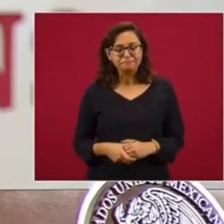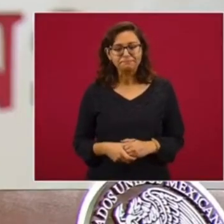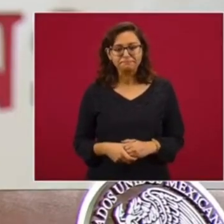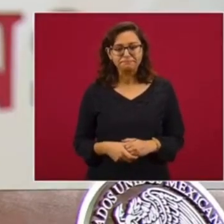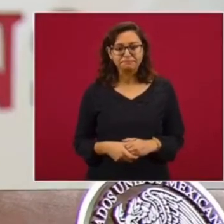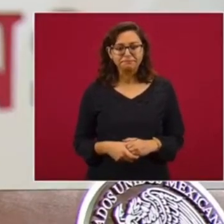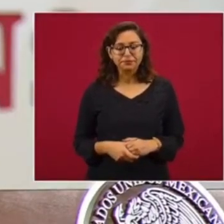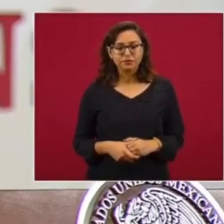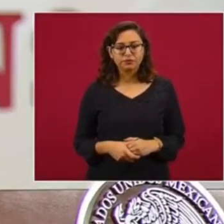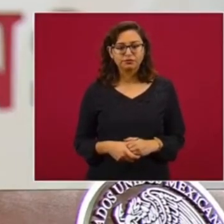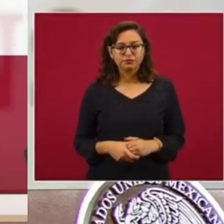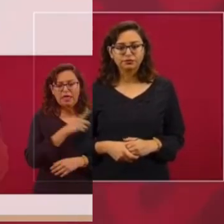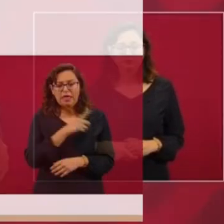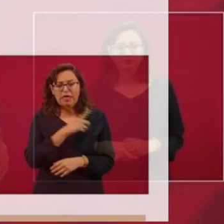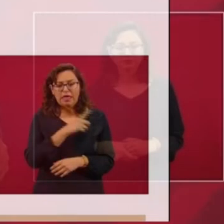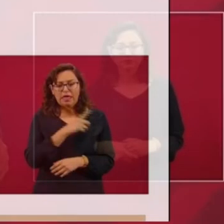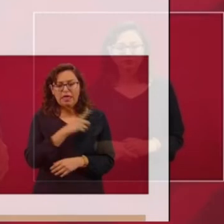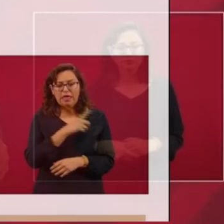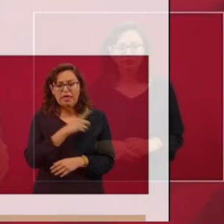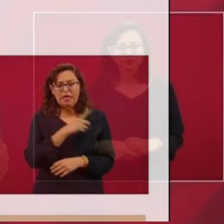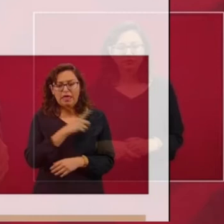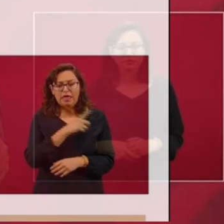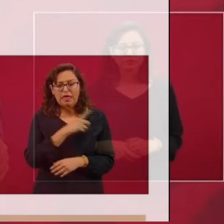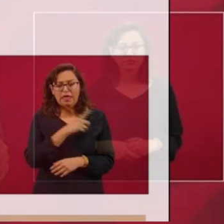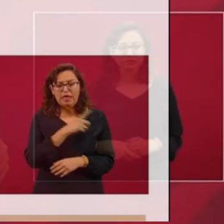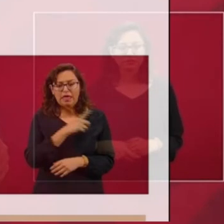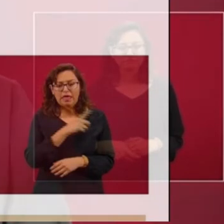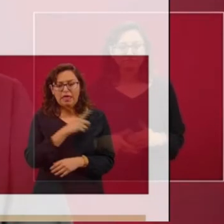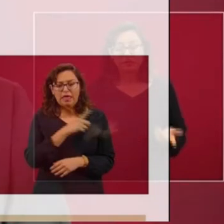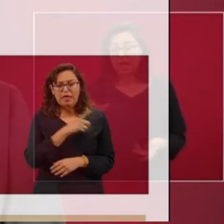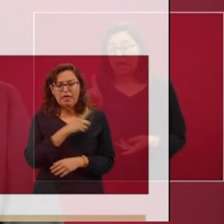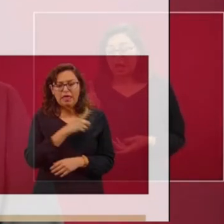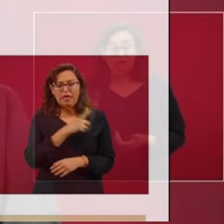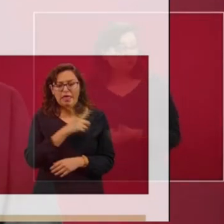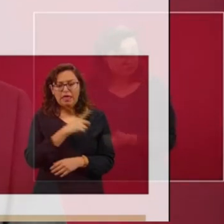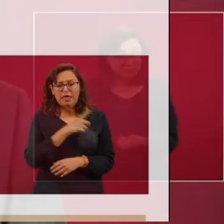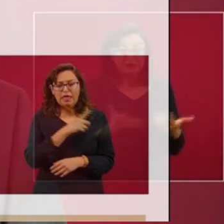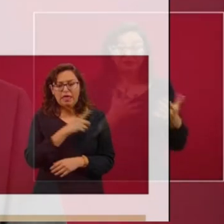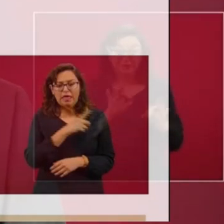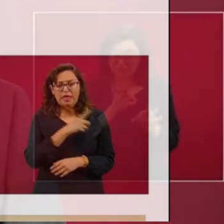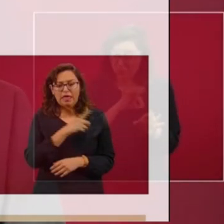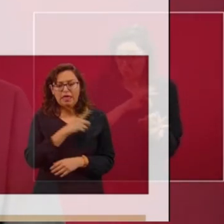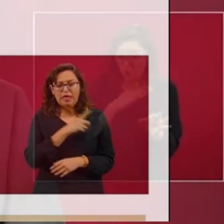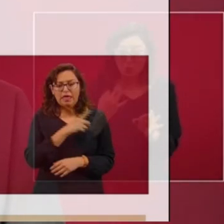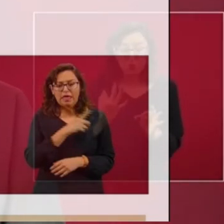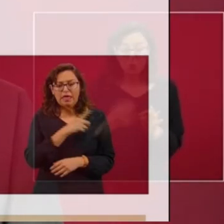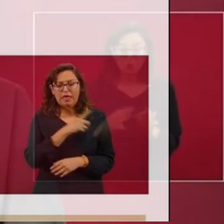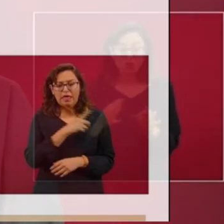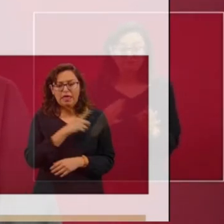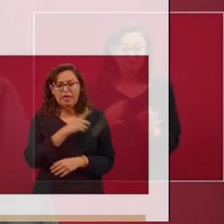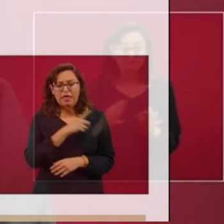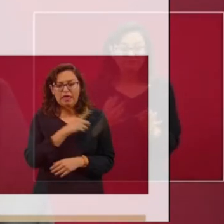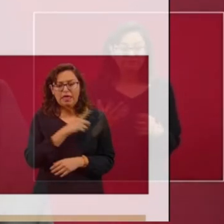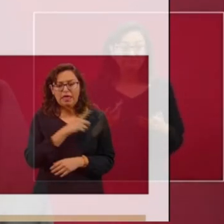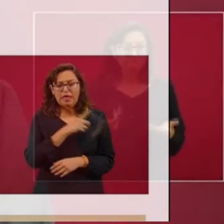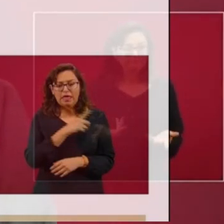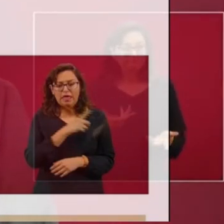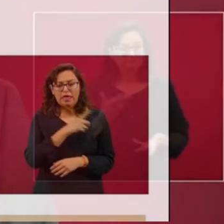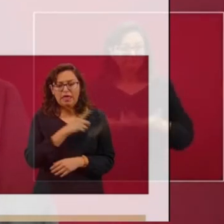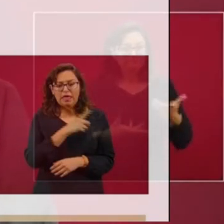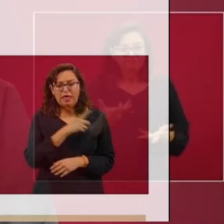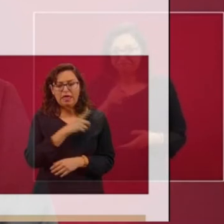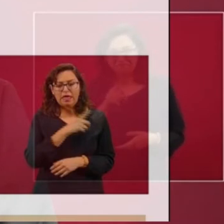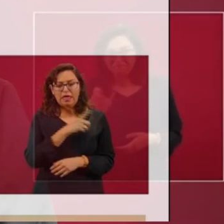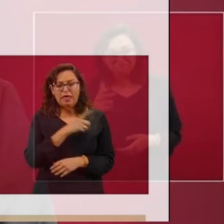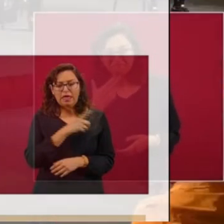Y se tuvo que recurrir para cumplir a disponer de agua que